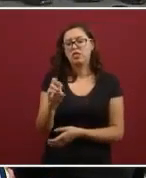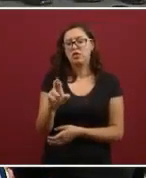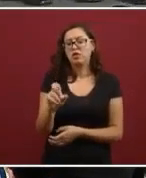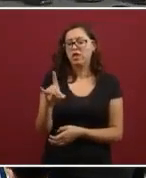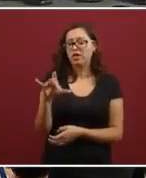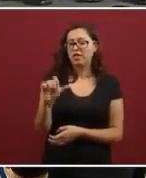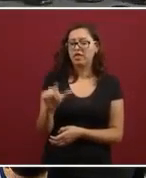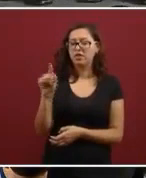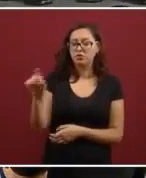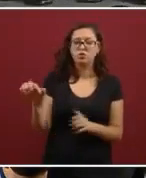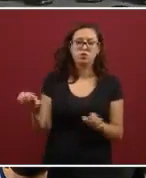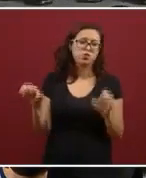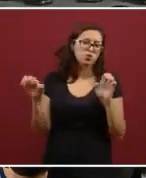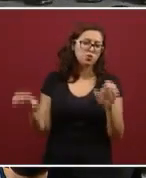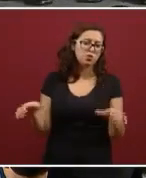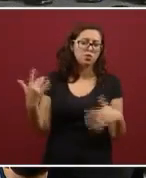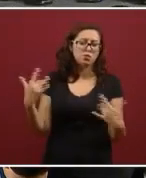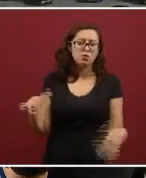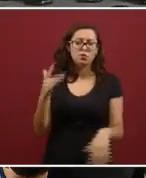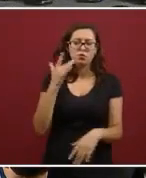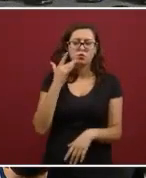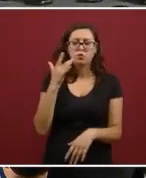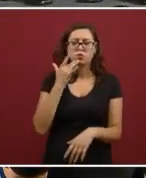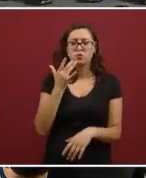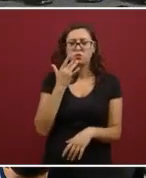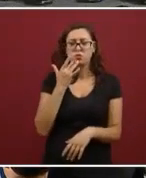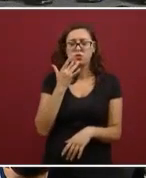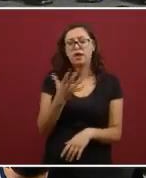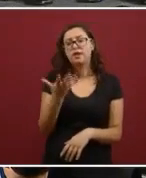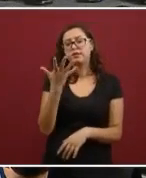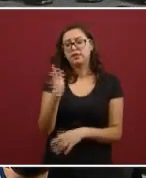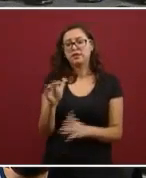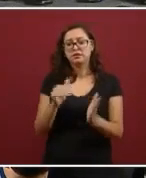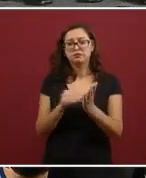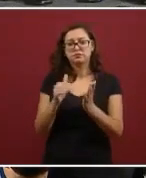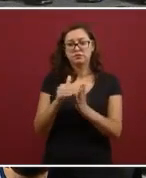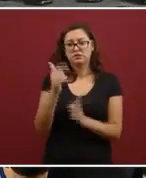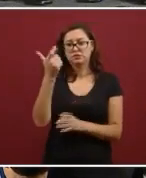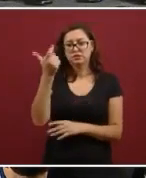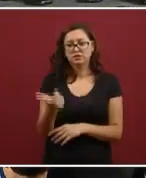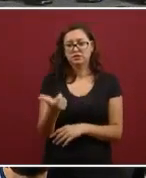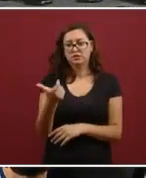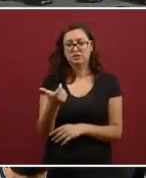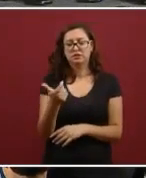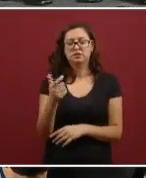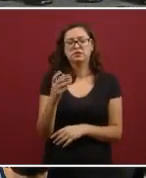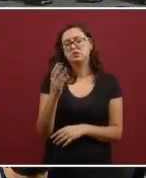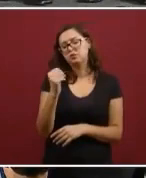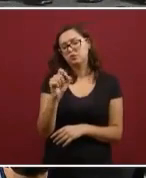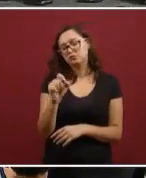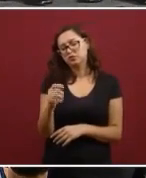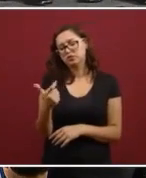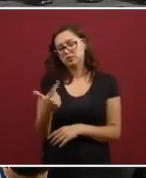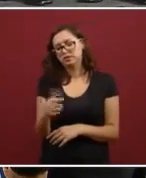las zonas más exclusivas de Cancún, que cuesta casi 10 millones de pesos, 9.7.